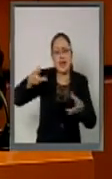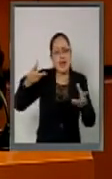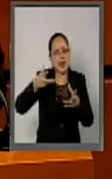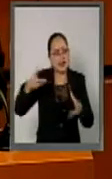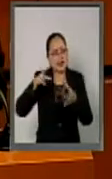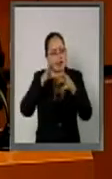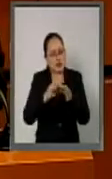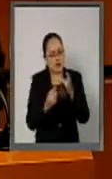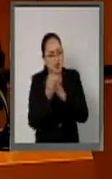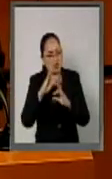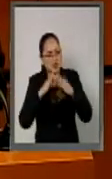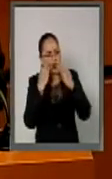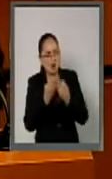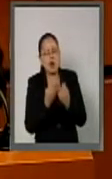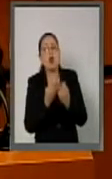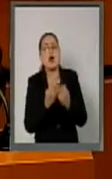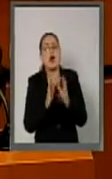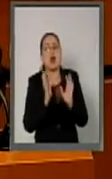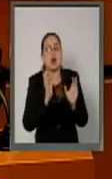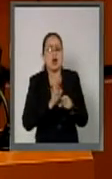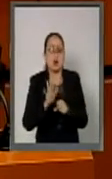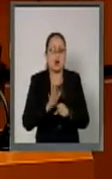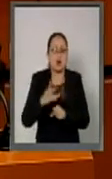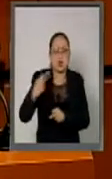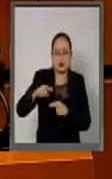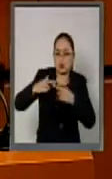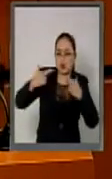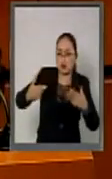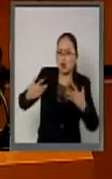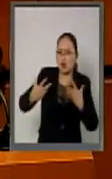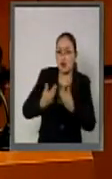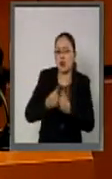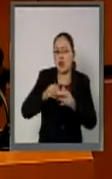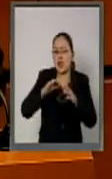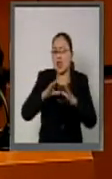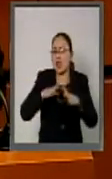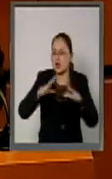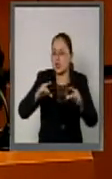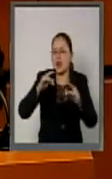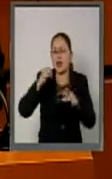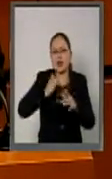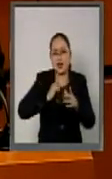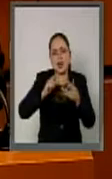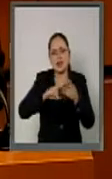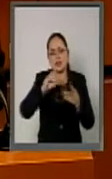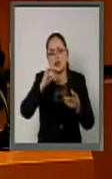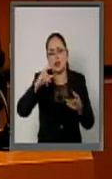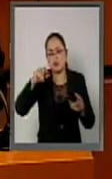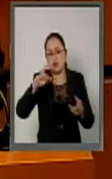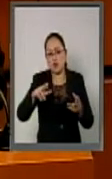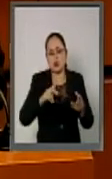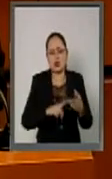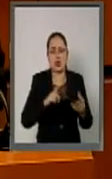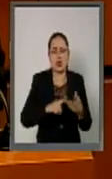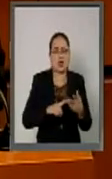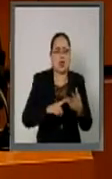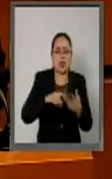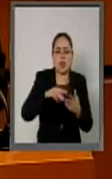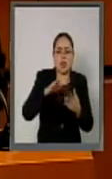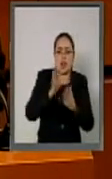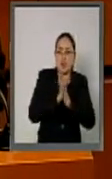implica y de cómo será la relación con Australia, Canadá, Singapur y Nueva Zelanda.